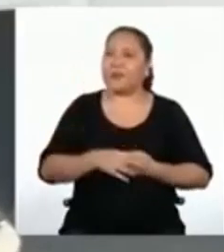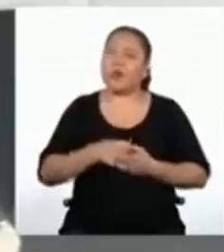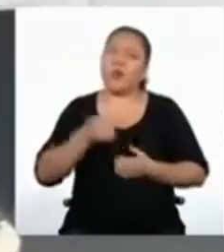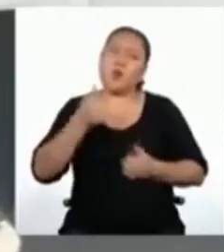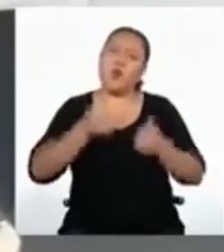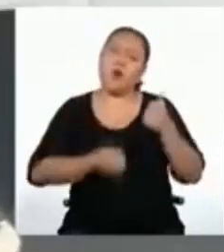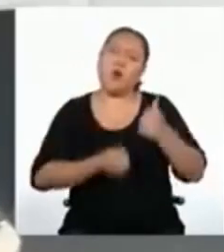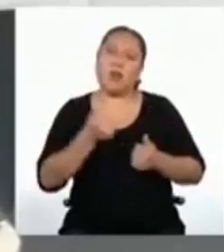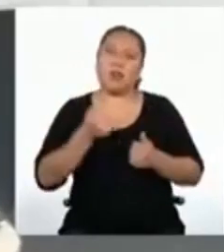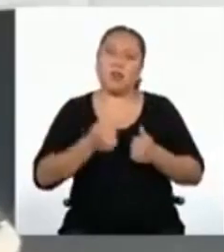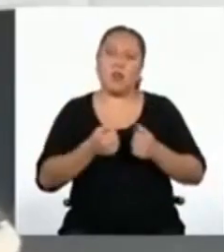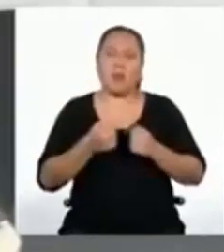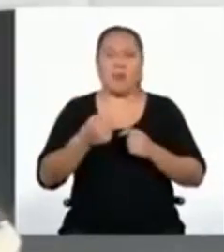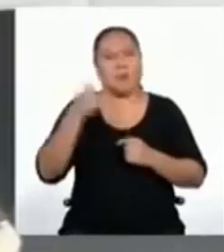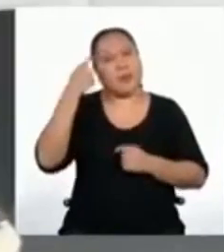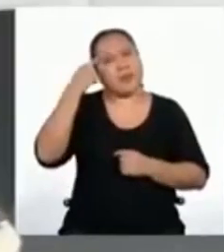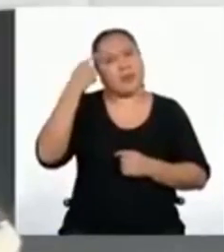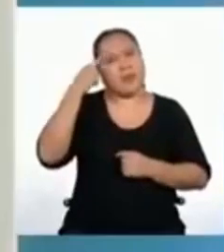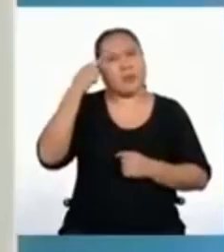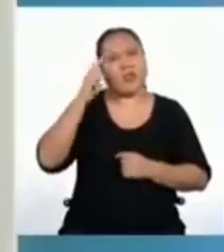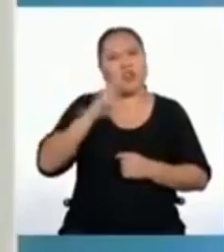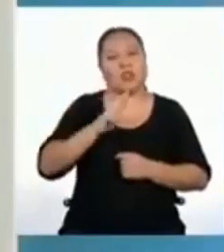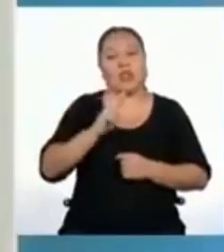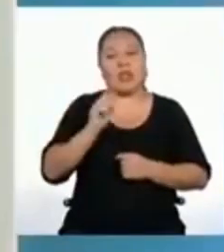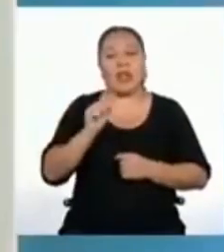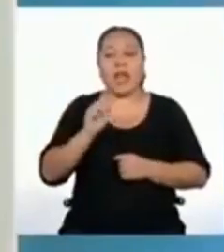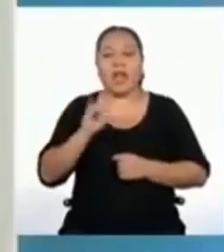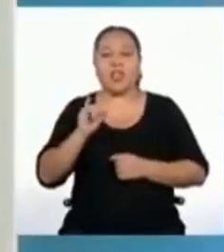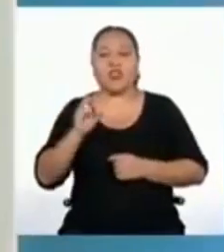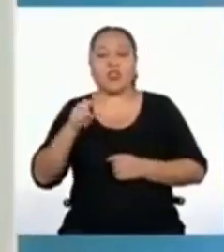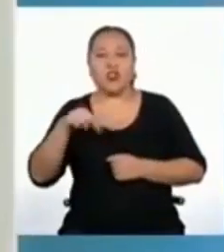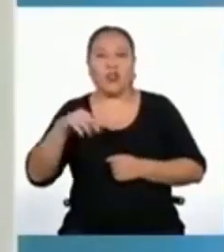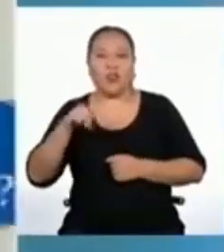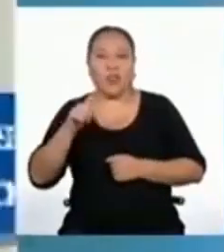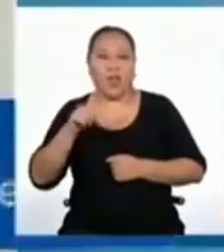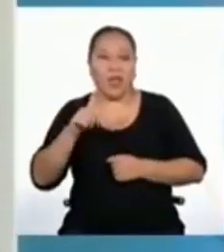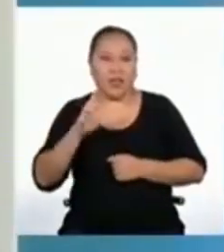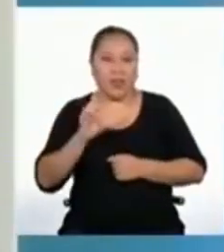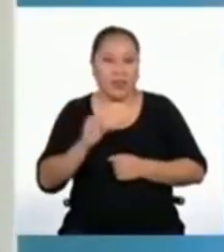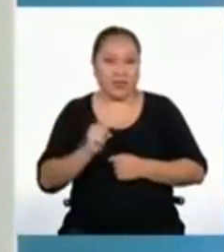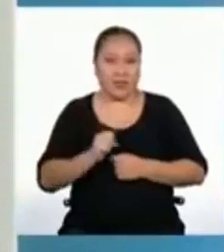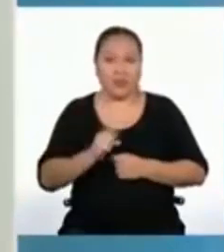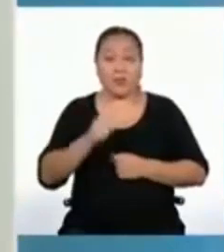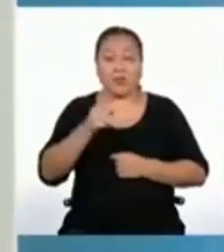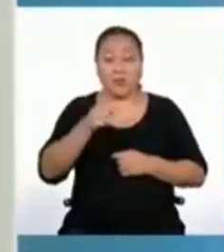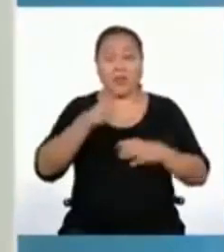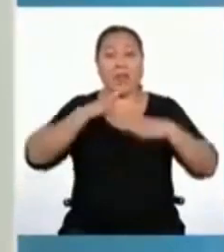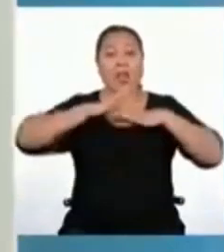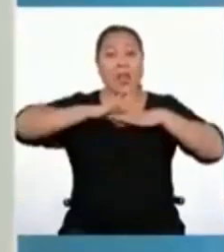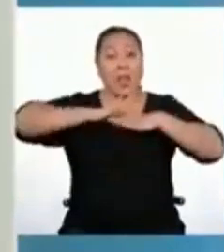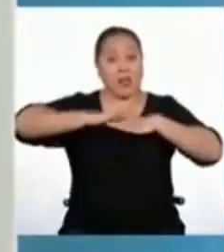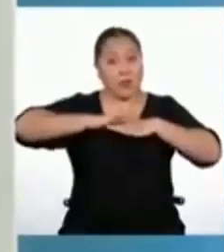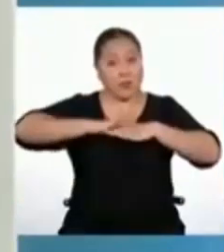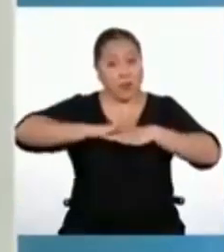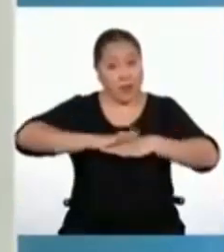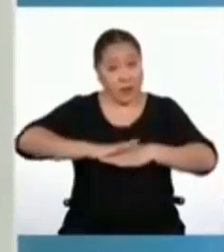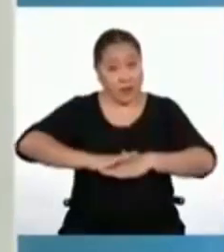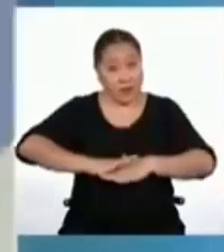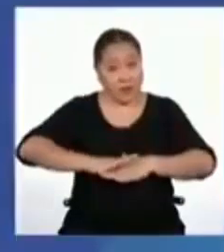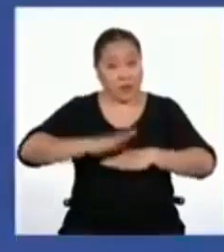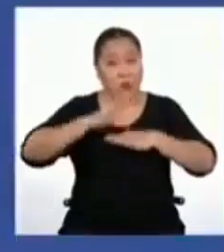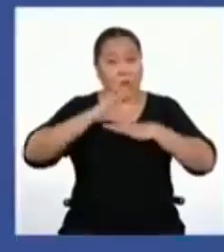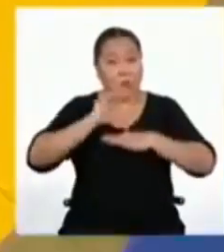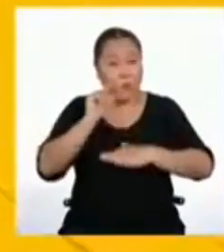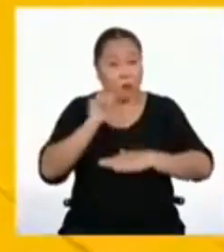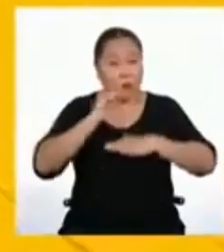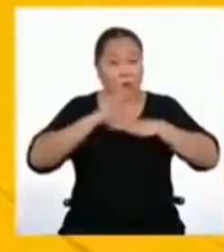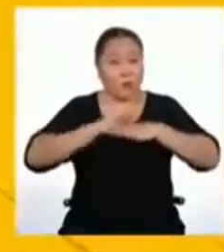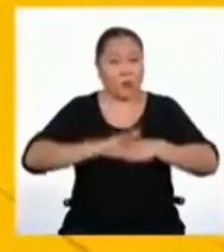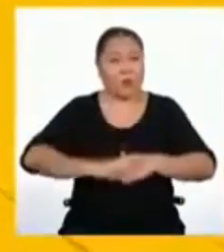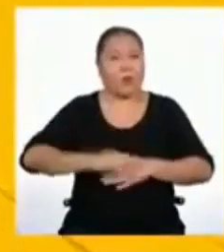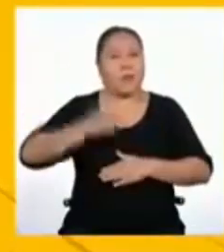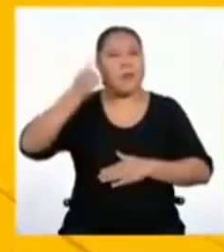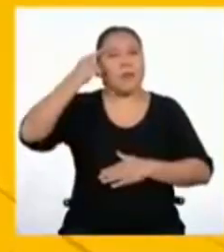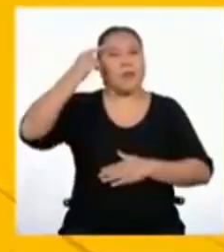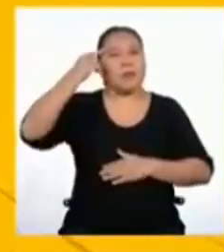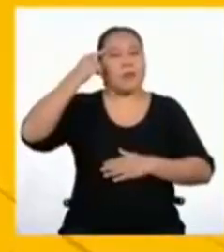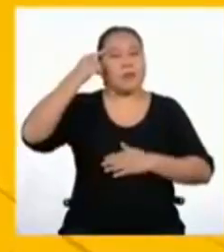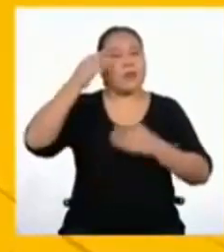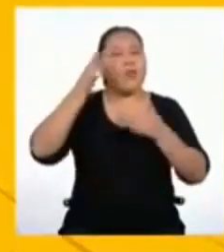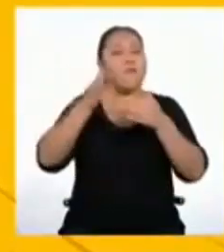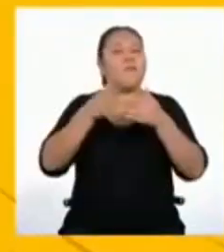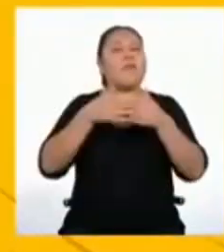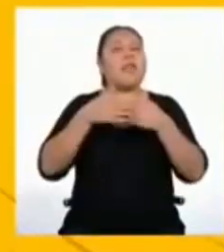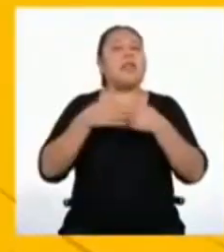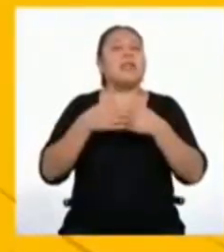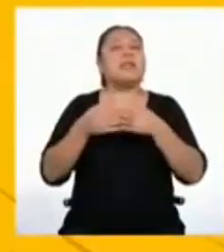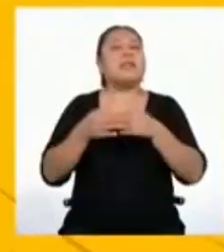pensamientos racionales entonces? Si nos calmamos un poco, lograremos que nuestro pensamiento sea más